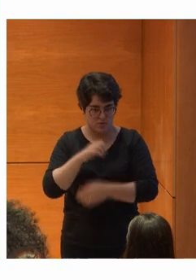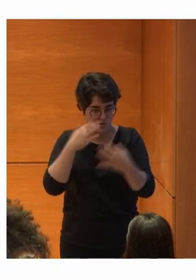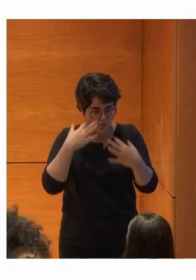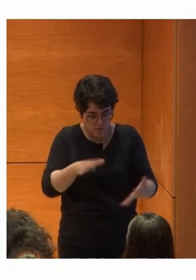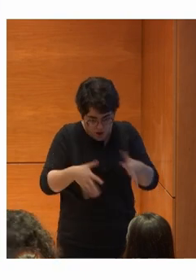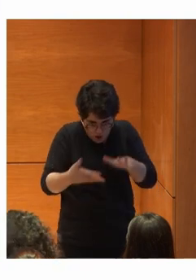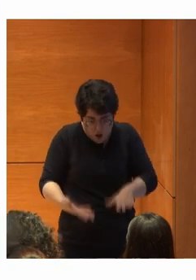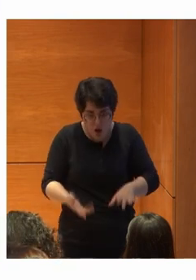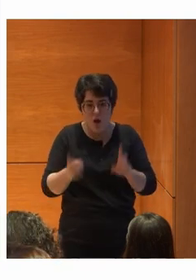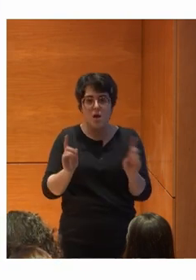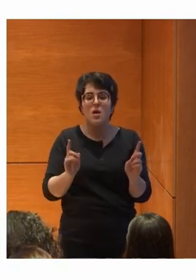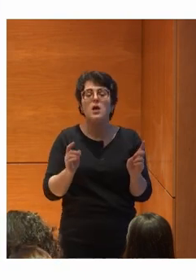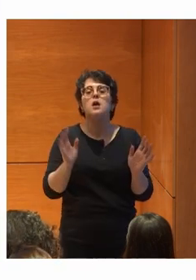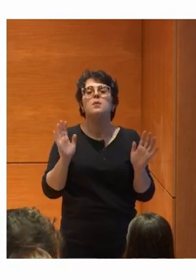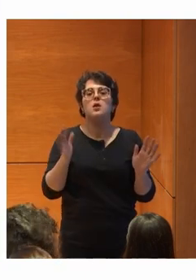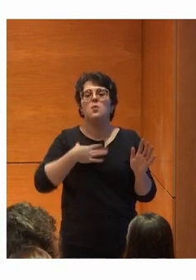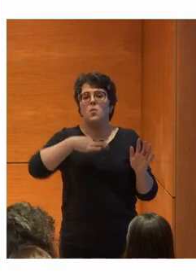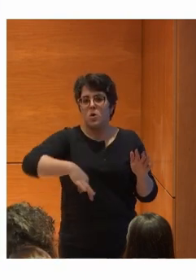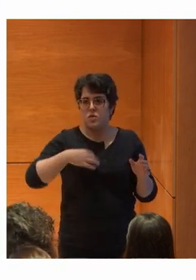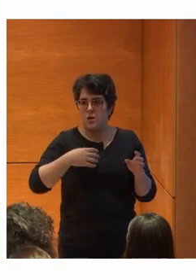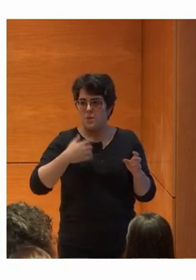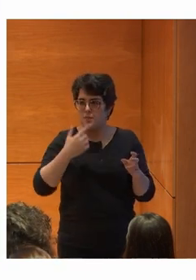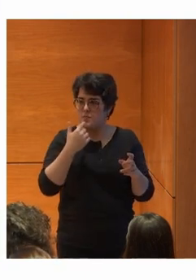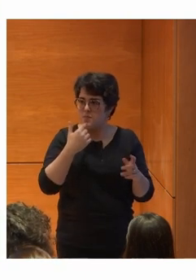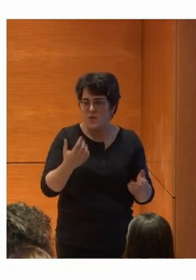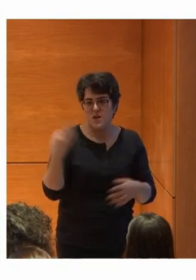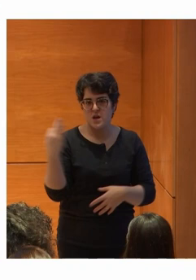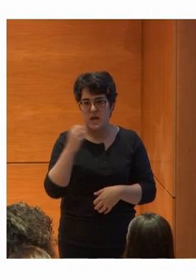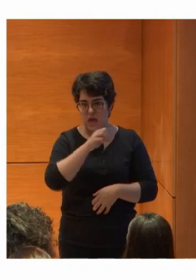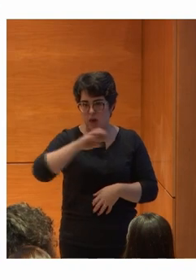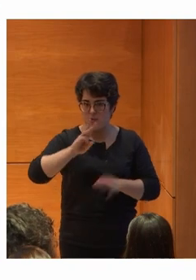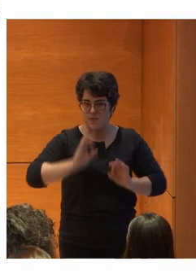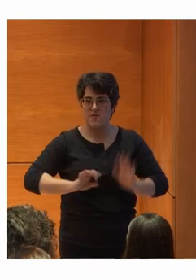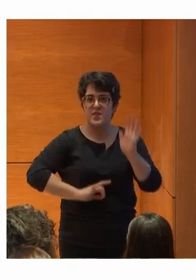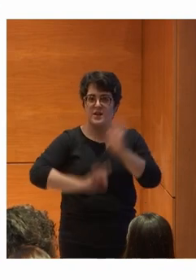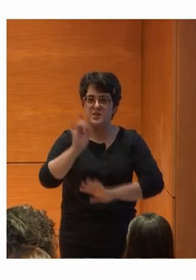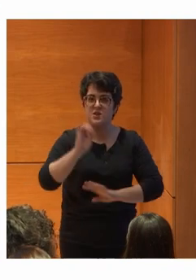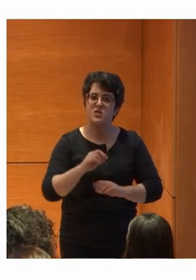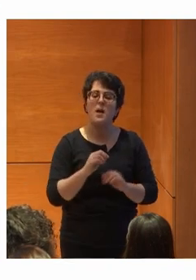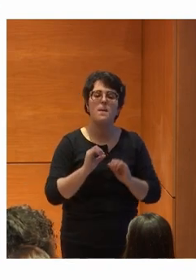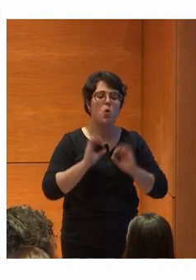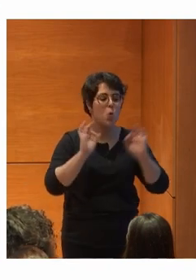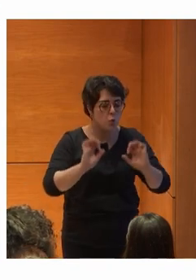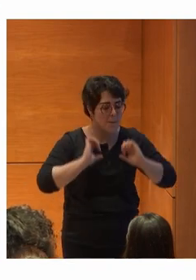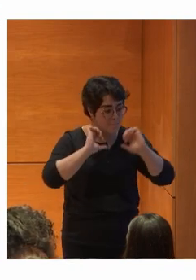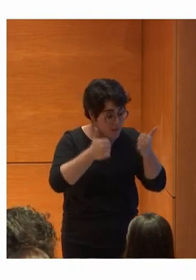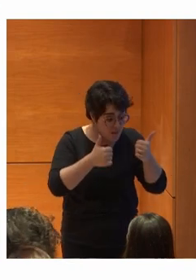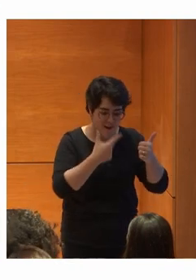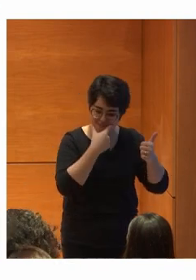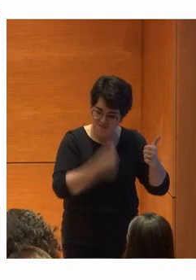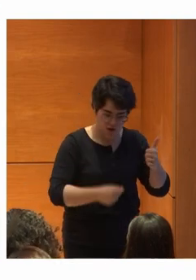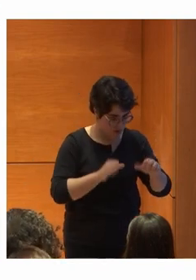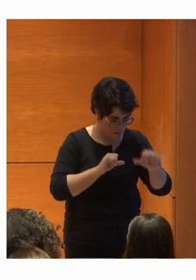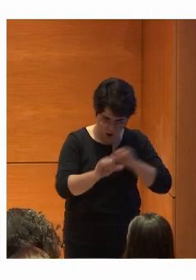Pero si puede ser Pues dejar de hacerlo Es decir Que las aplicaciones Los desarrollos Sean fáciles Desde el principio Desde el primer momento